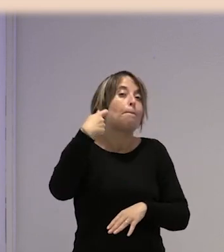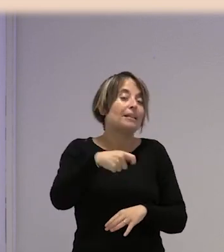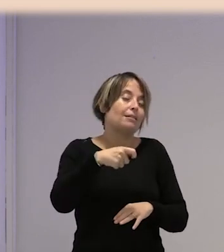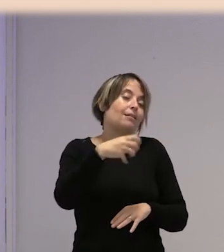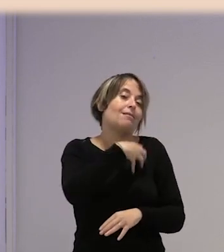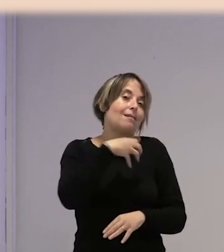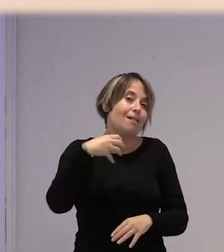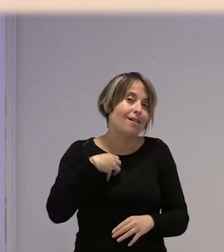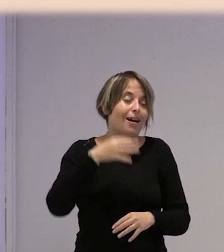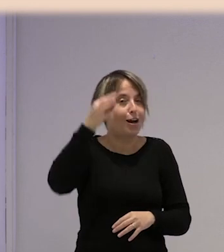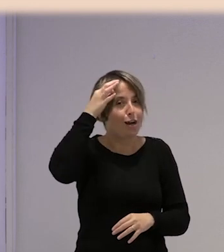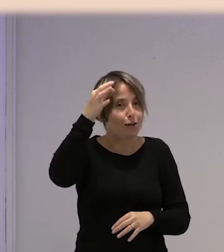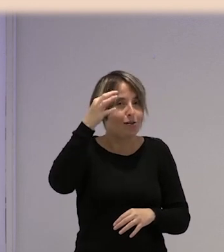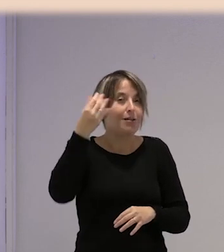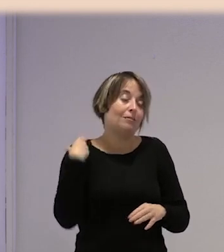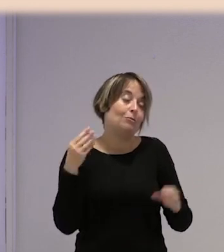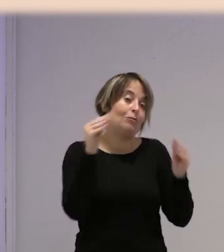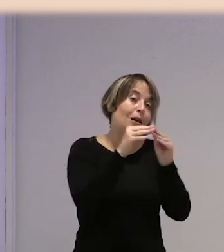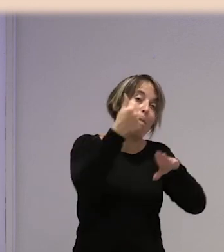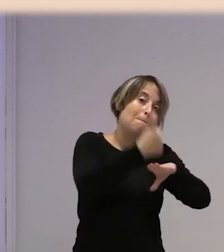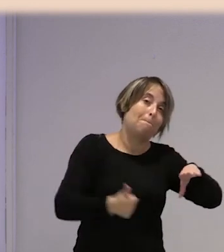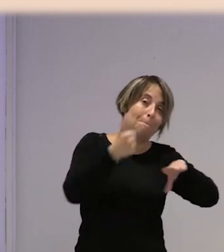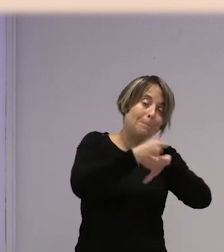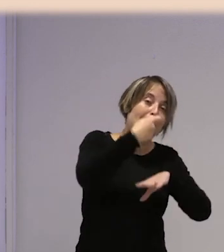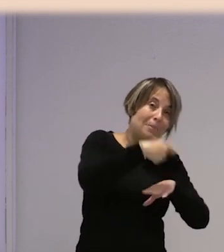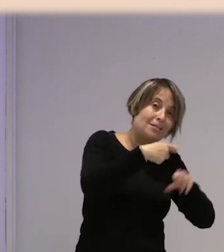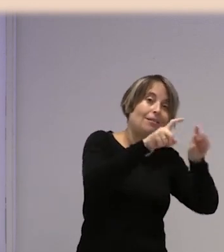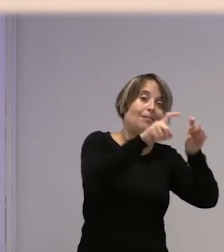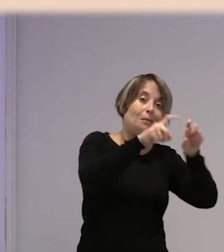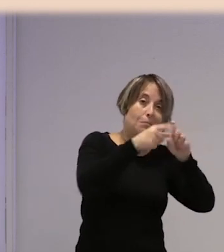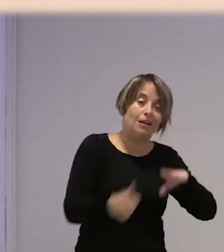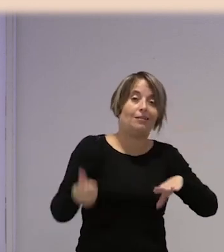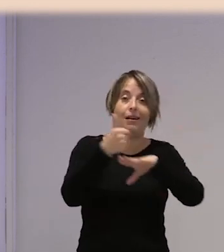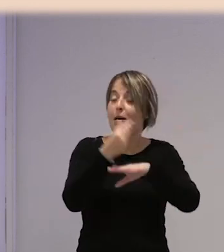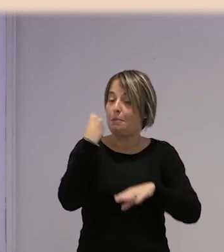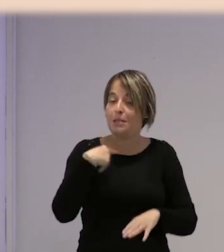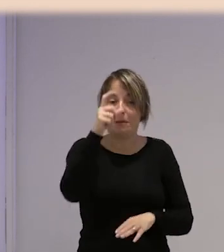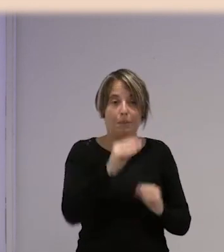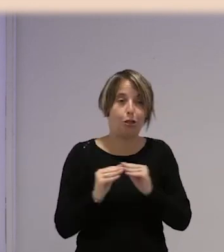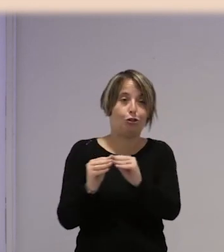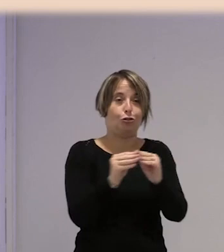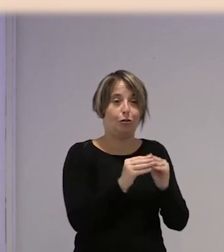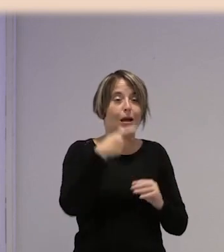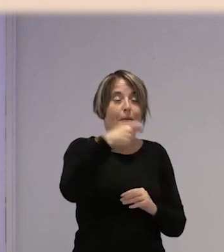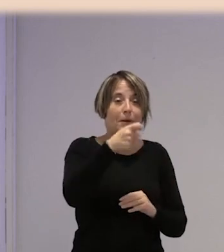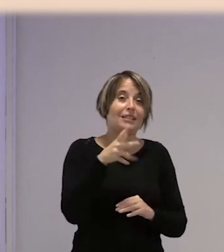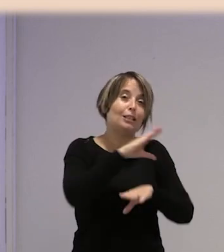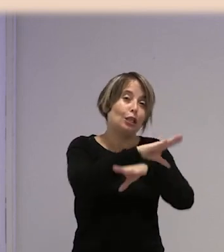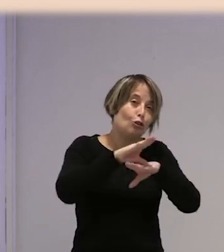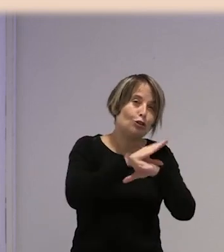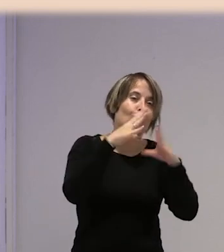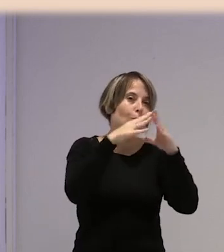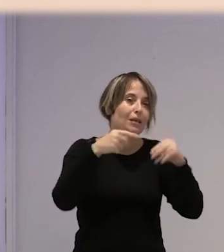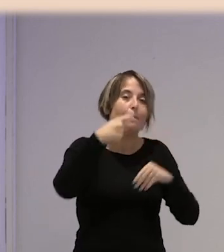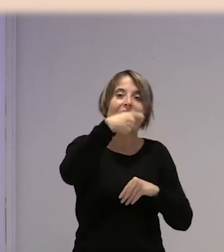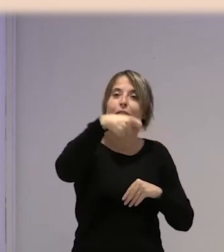es el presidente de la patronal tercera, bueno, presidente de la Caja Rural de Empresarios Nubense, el presidente del Consejo de la Universidad,